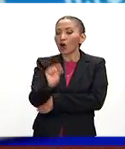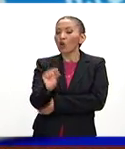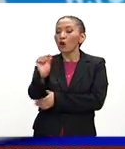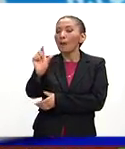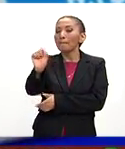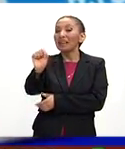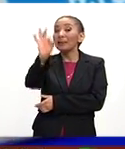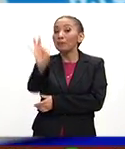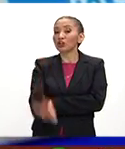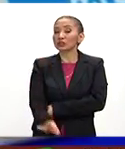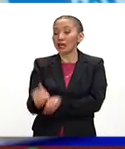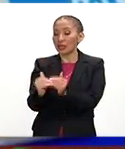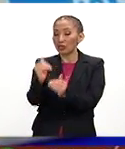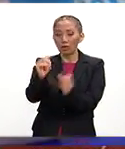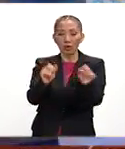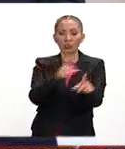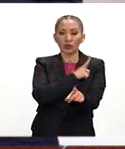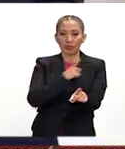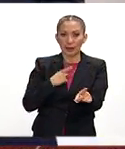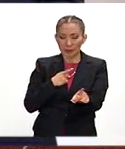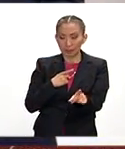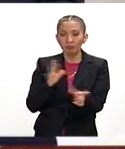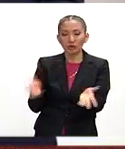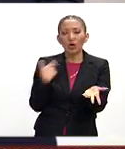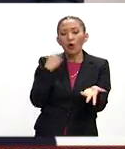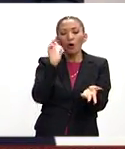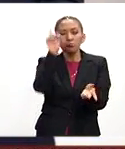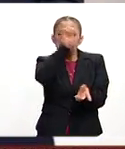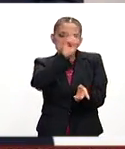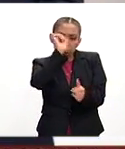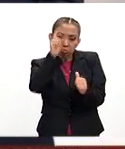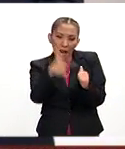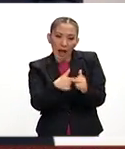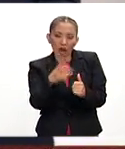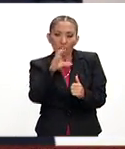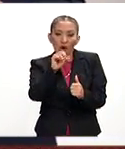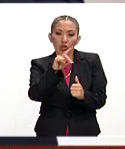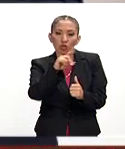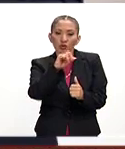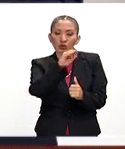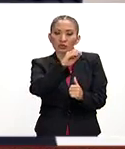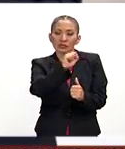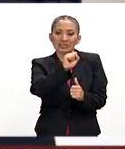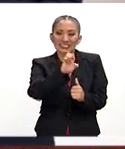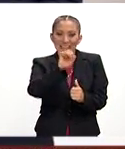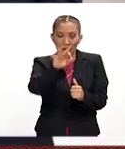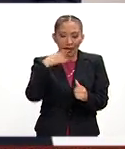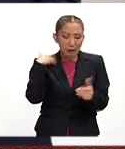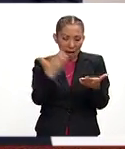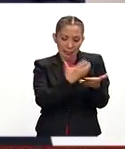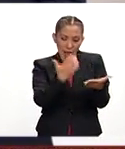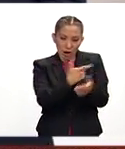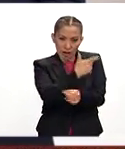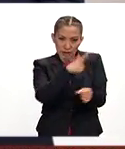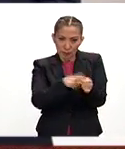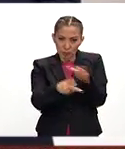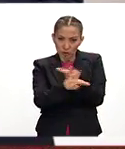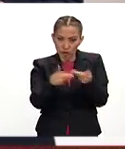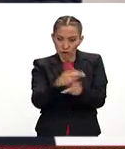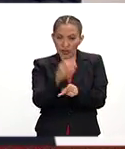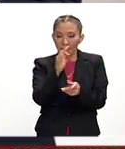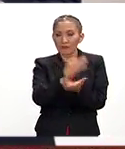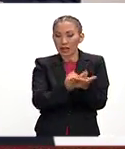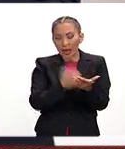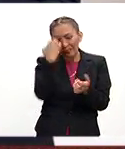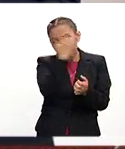de 20% sobre el saldo. Aquí le comparto algunas recomendaciones de la Conducef. Ingrese al Catálogo Nacional de Productos Financieros,